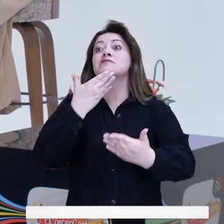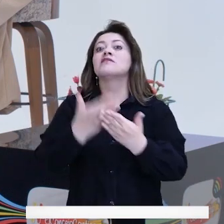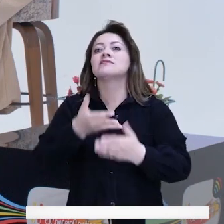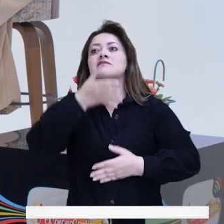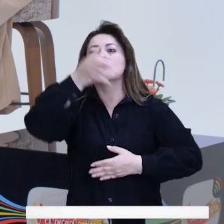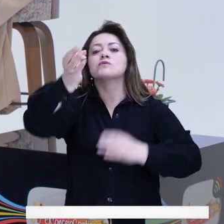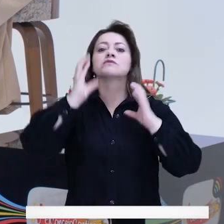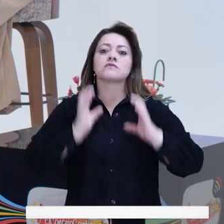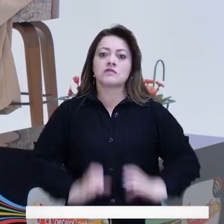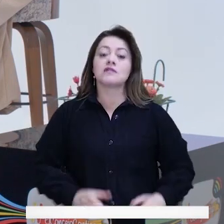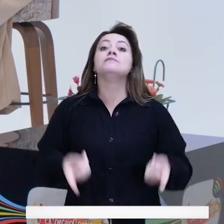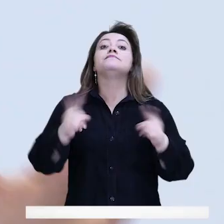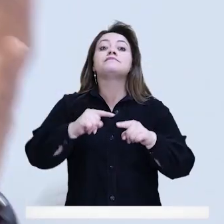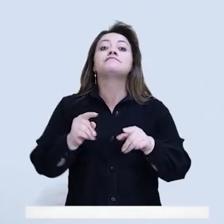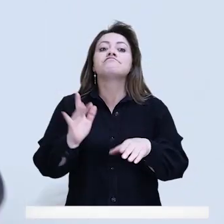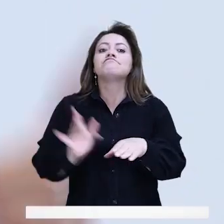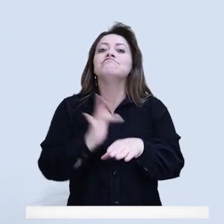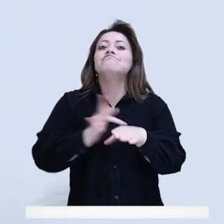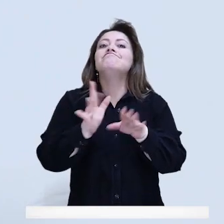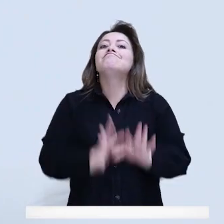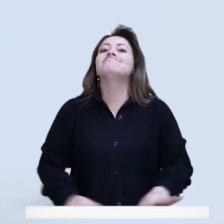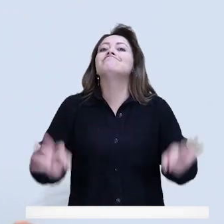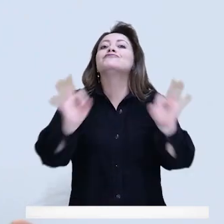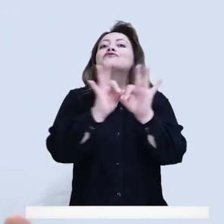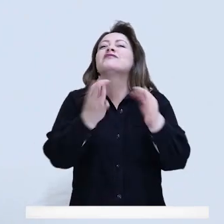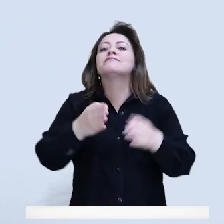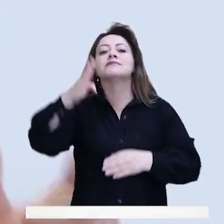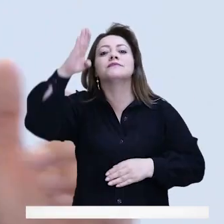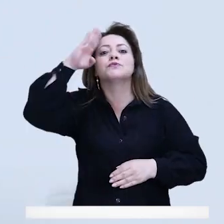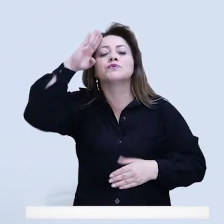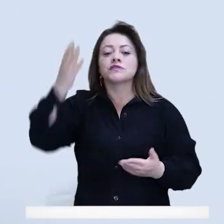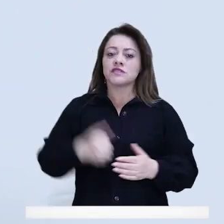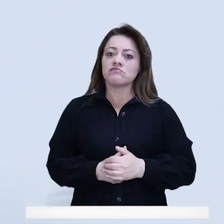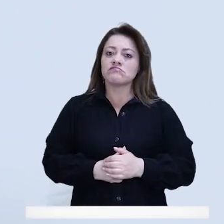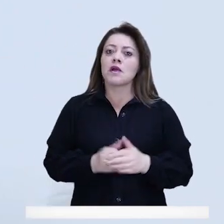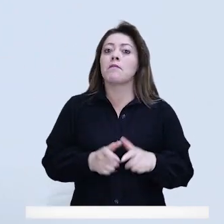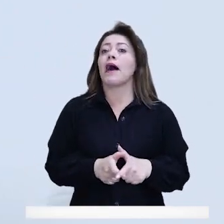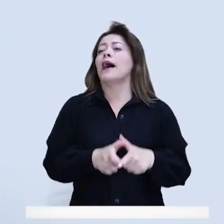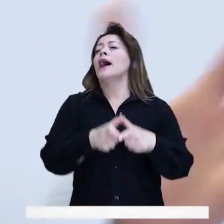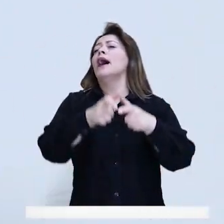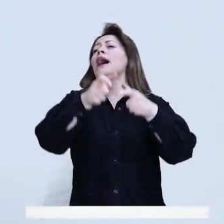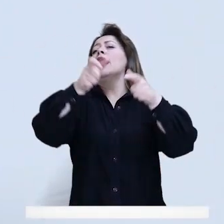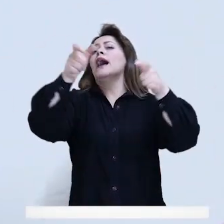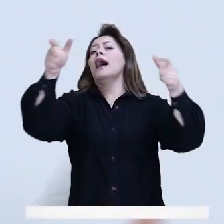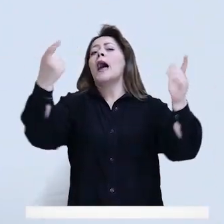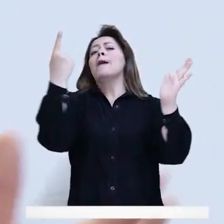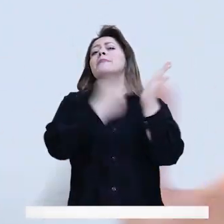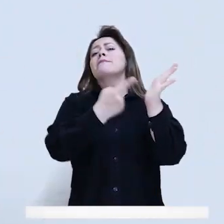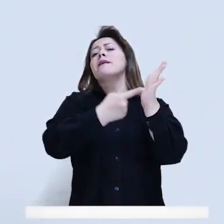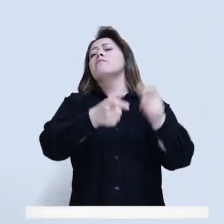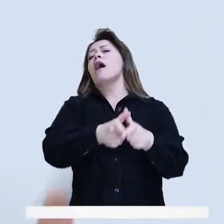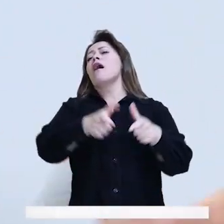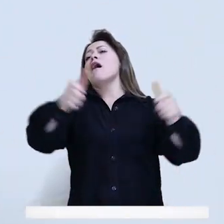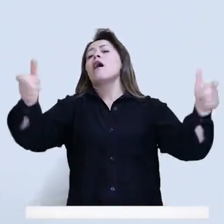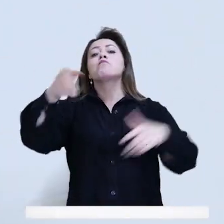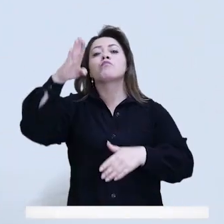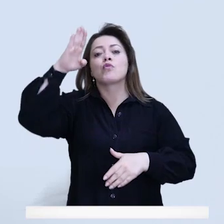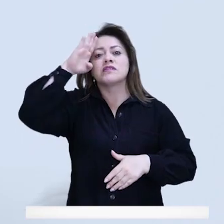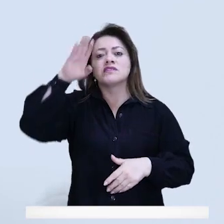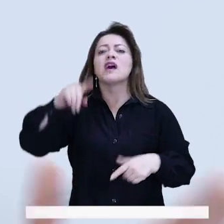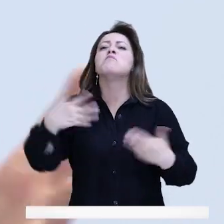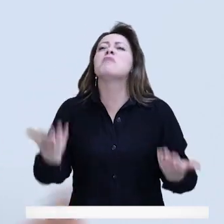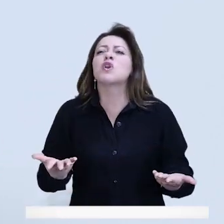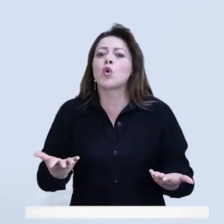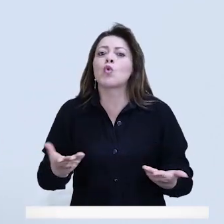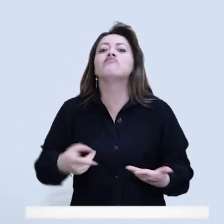por estas acciones de la ciudadanía. Incentivar también a la fuerza pública. De nada sirve que tengamos una cantidad, unos centenares, unos miles de